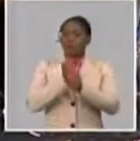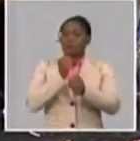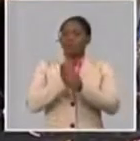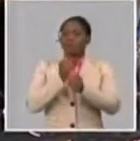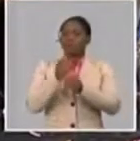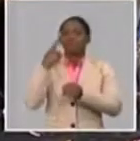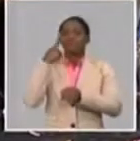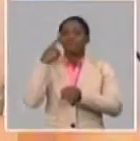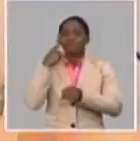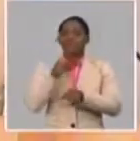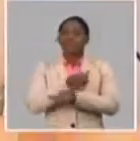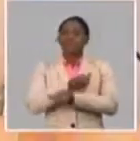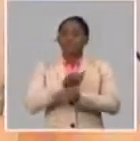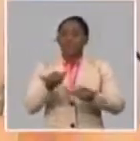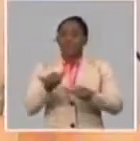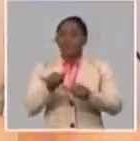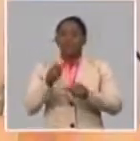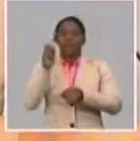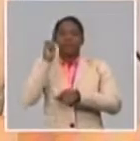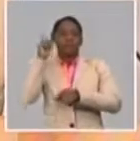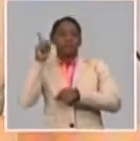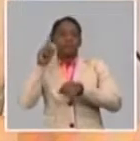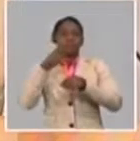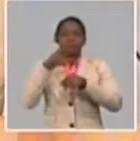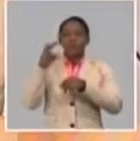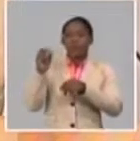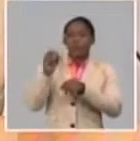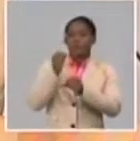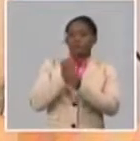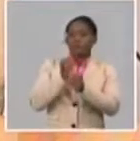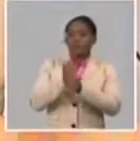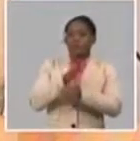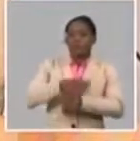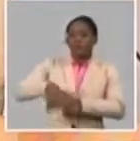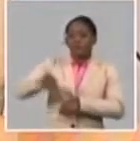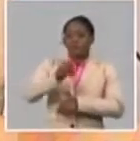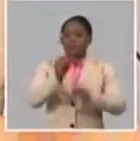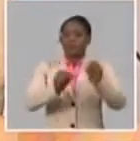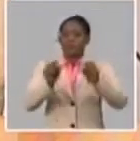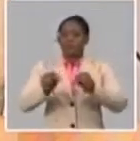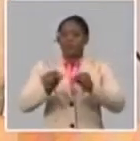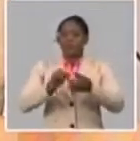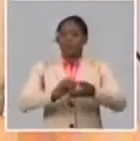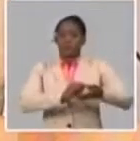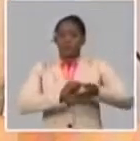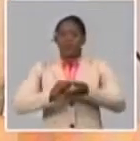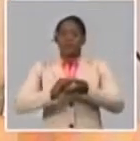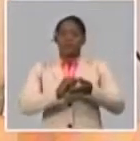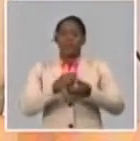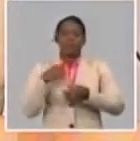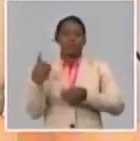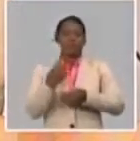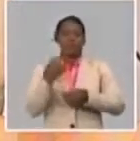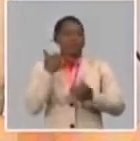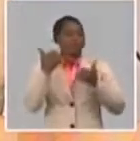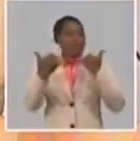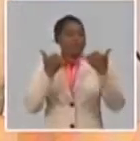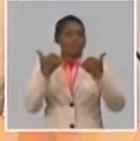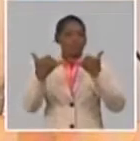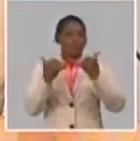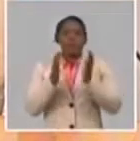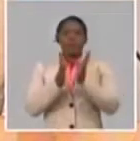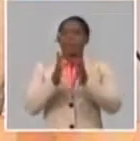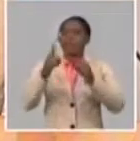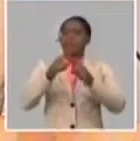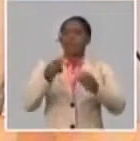multidisciplinario, eso es plegable de colegas allí, a los que felicitamos y estamos en contacto con ellos, en Matanza, por el Hospital Militar, hay